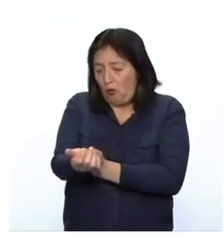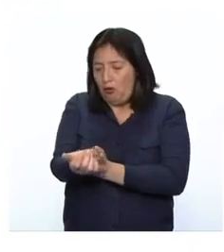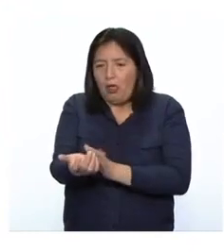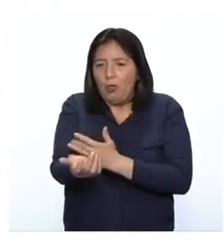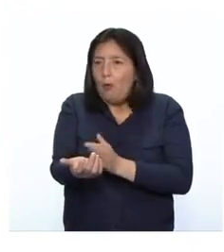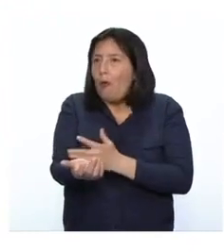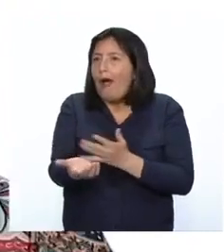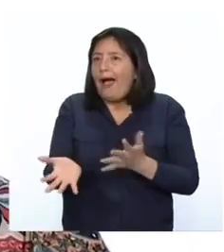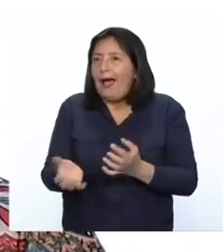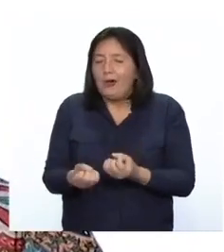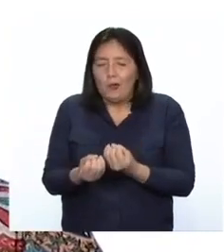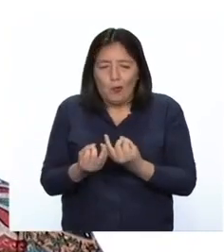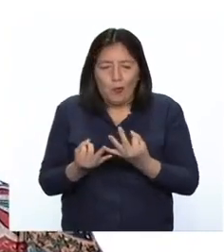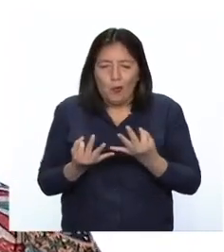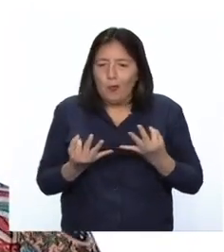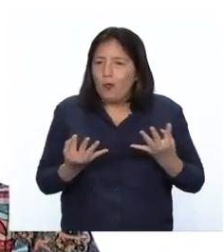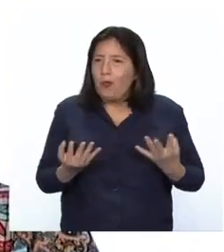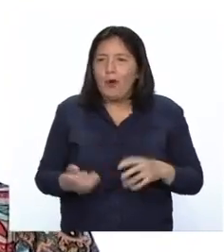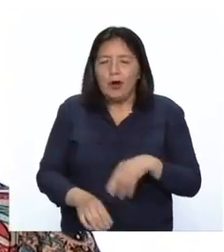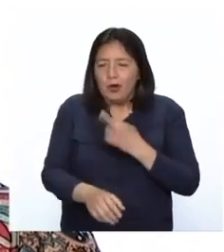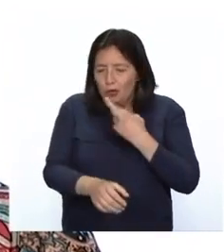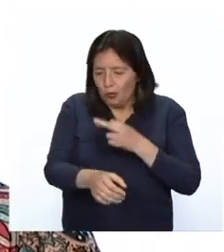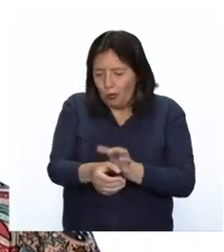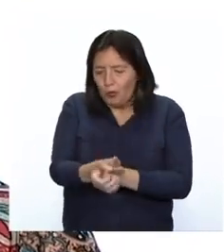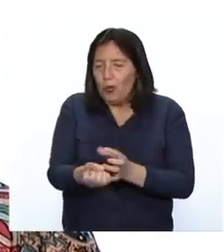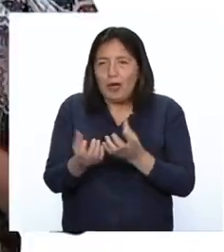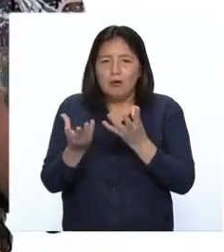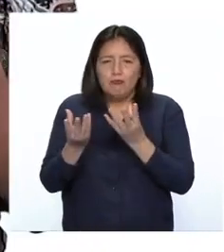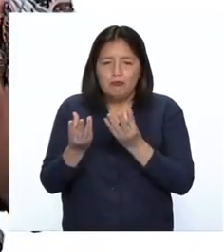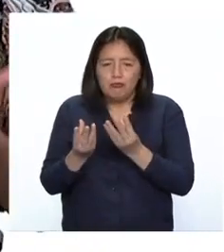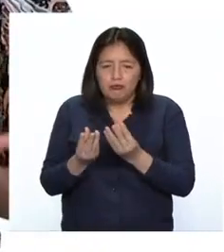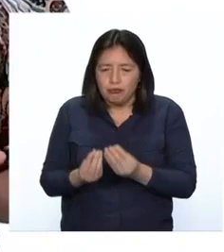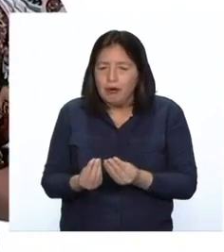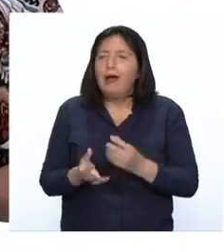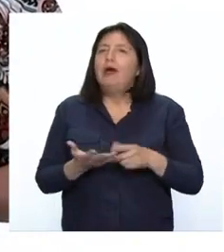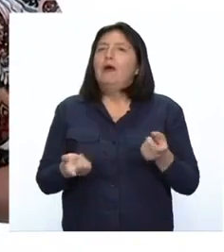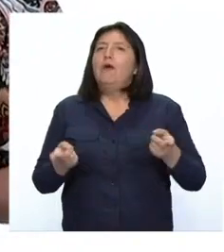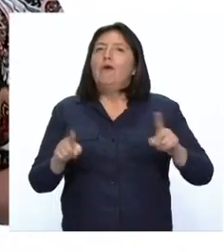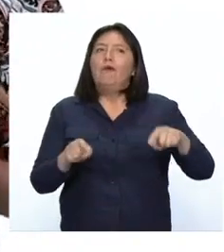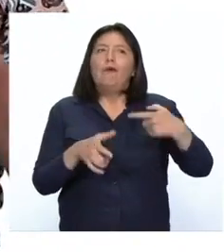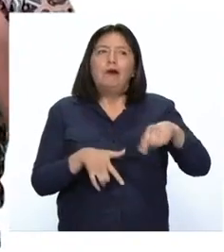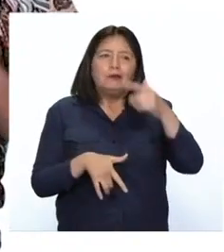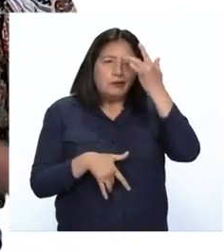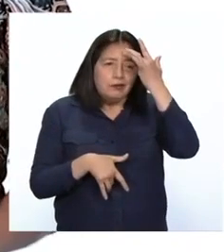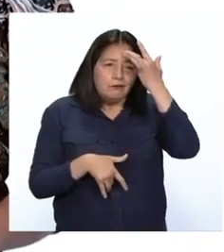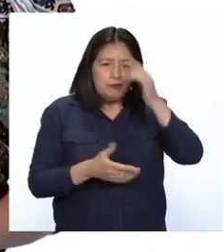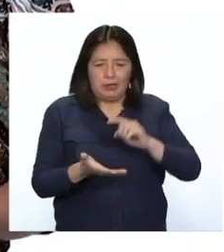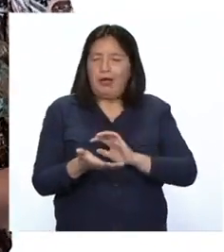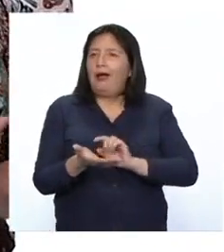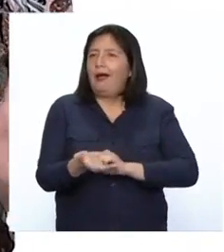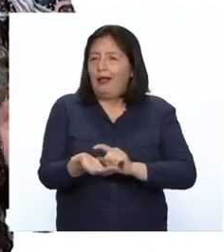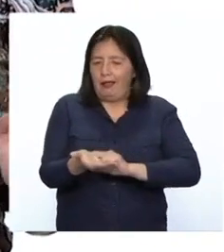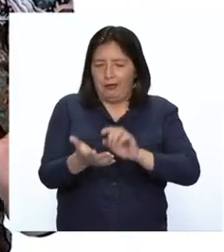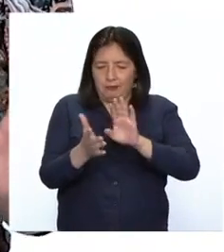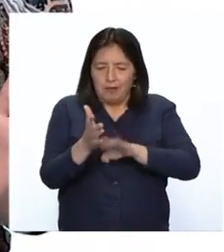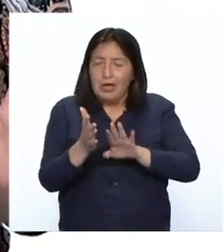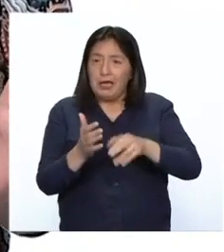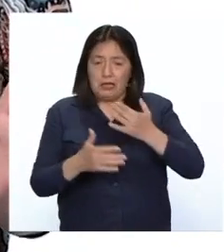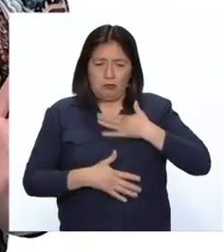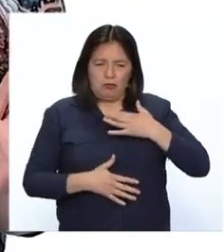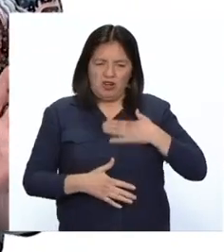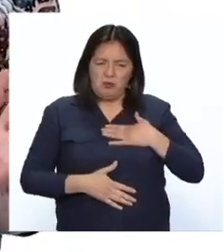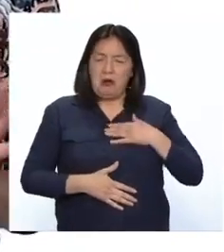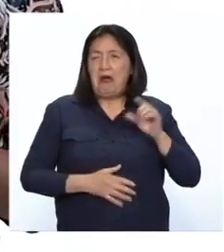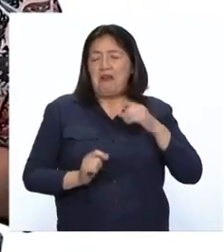producirse la cantidad de glóbulos rojos, disminuye. Cuando la anemia se presenta en el organismo, a veces puede pasar